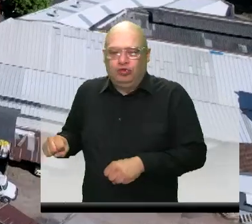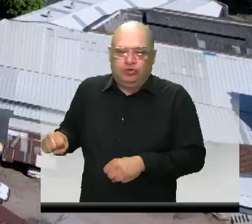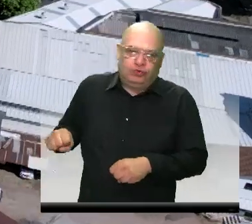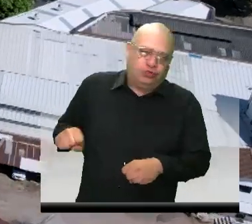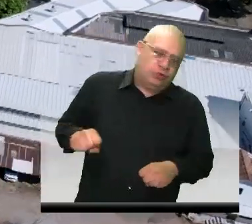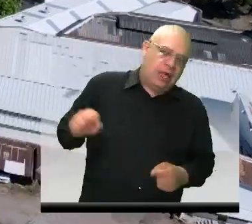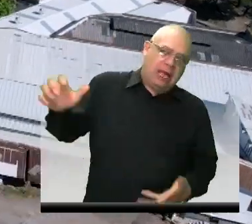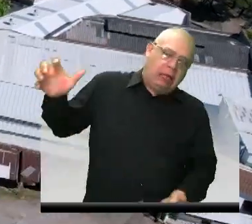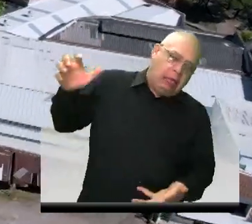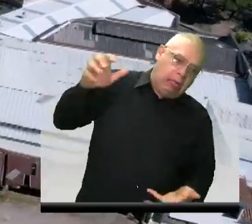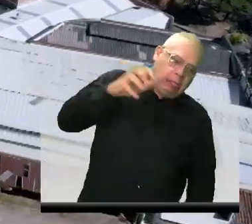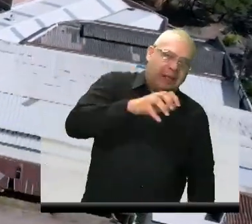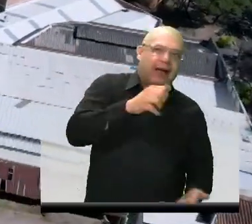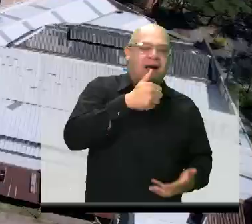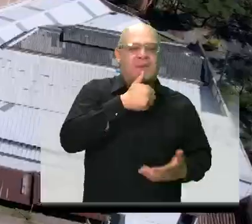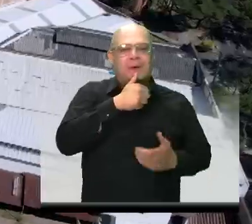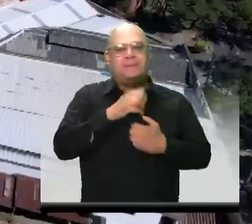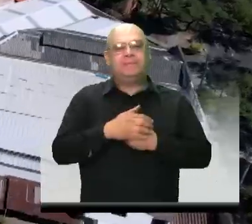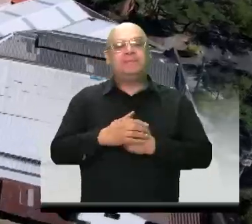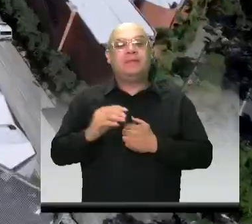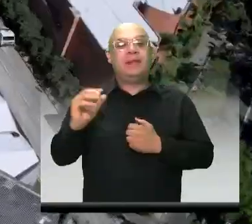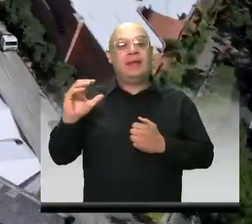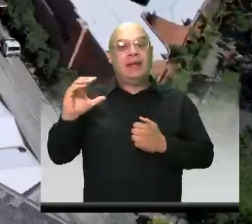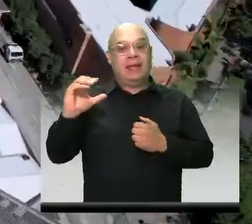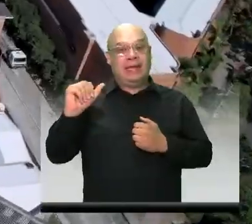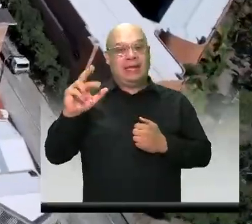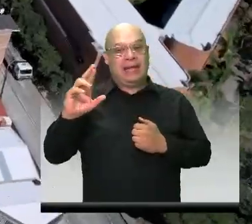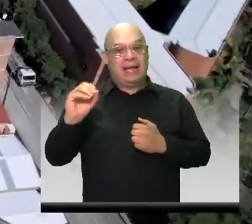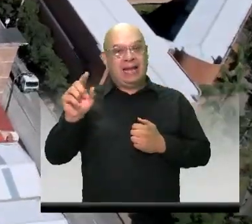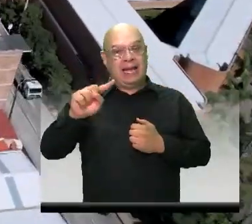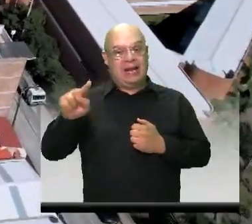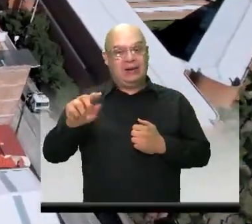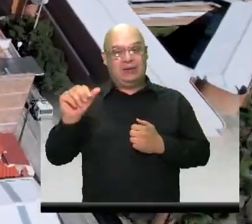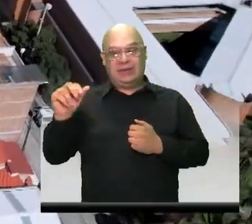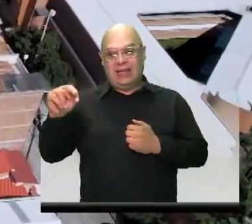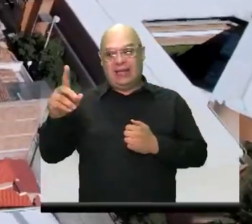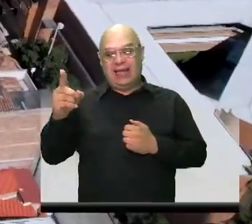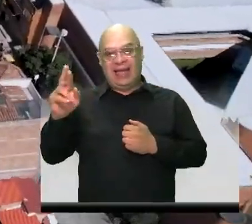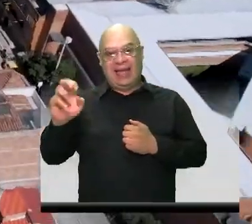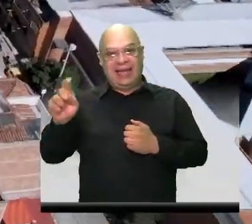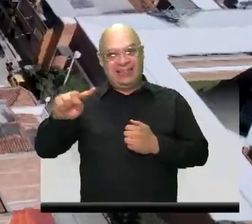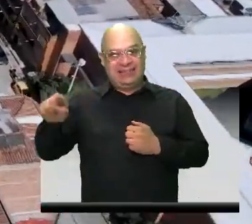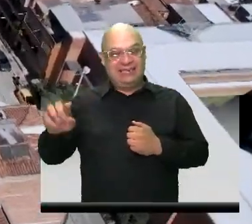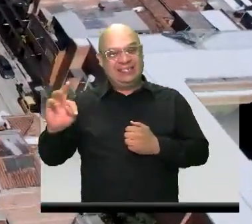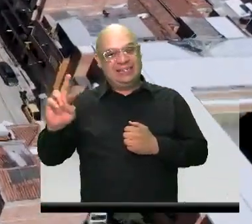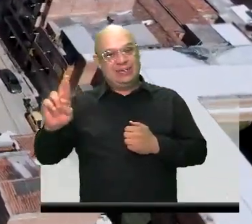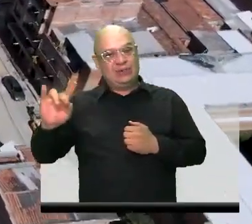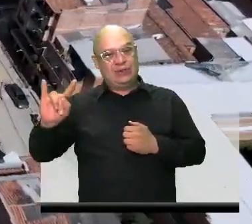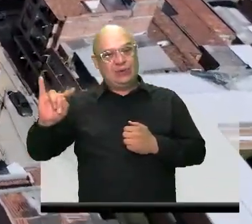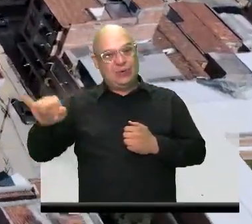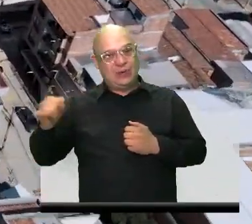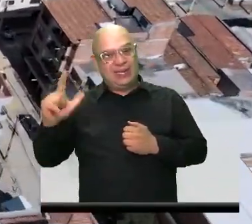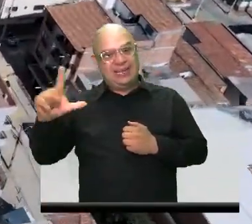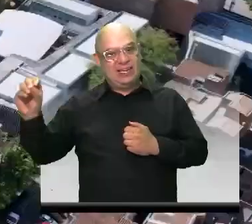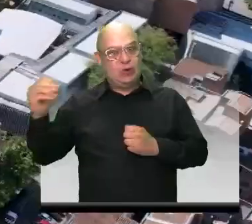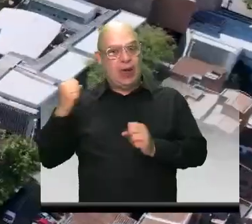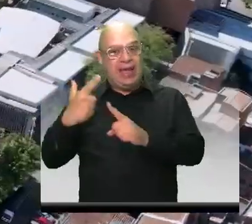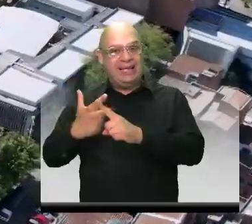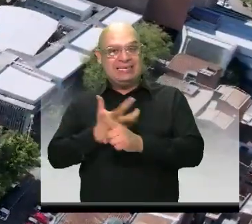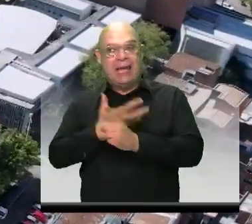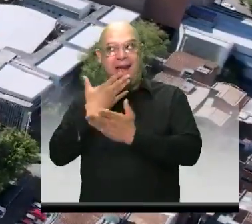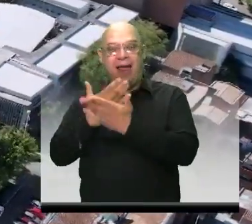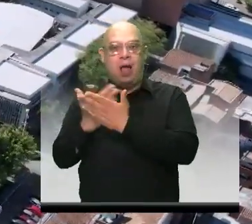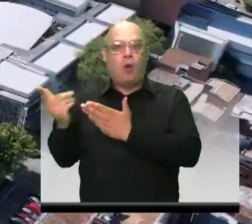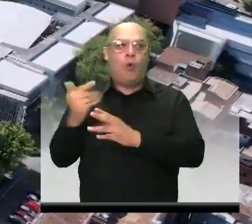Gracias a Carlos Andrés Turbillo, porque hay mucha seguridad acá en el barrio de la Independencia. Ya colocaron